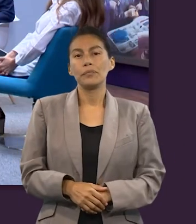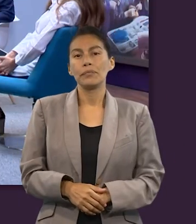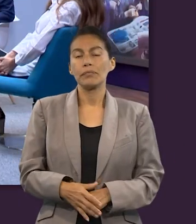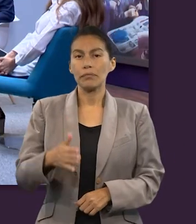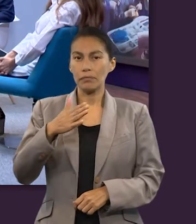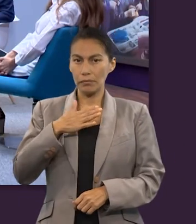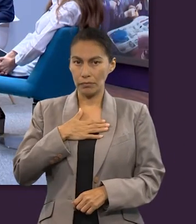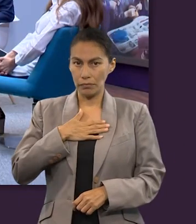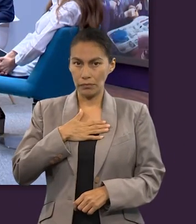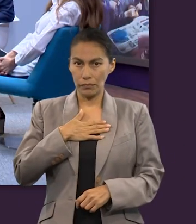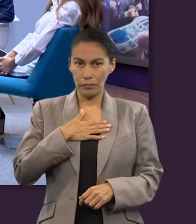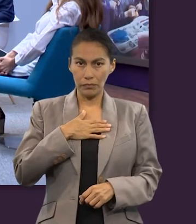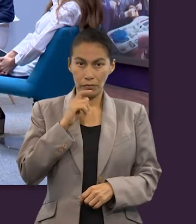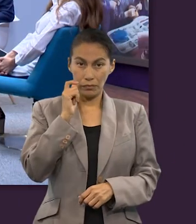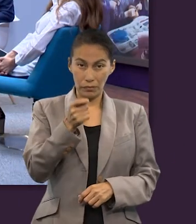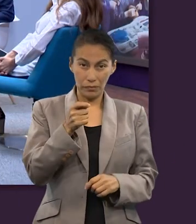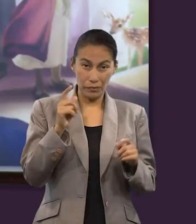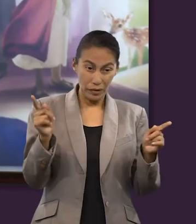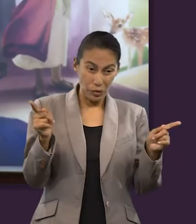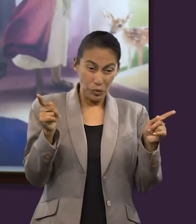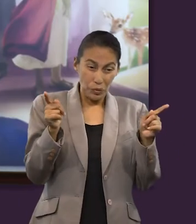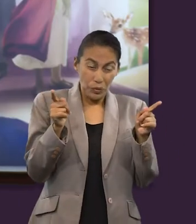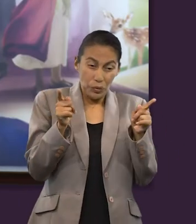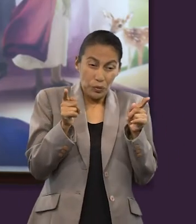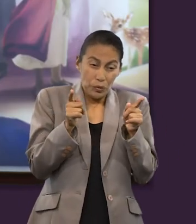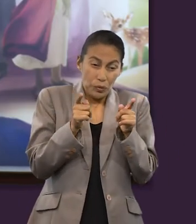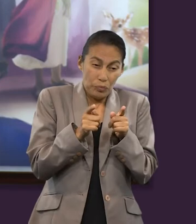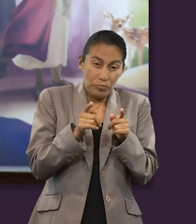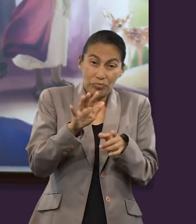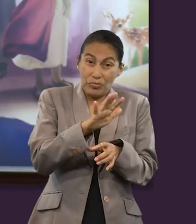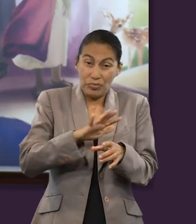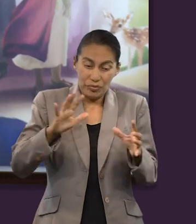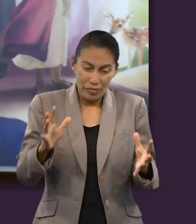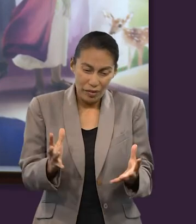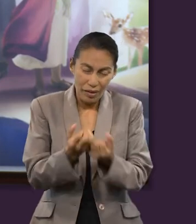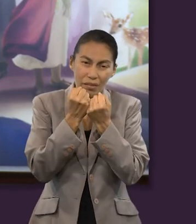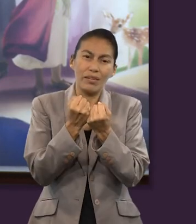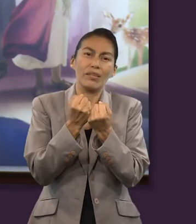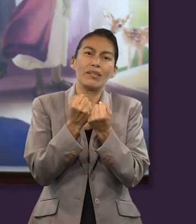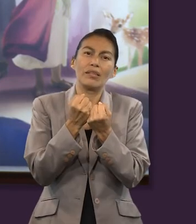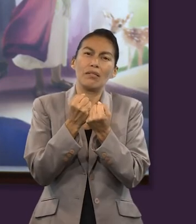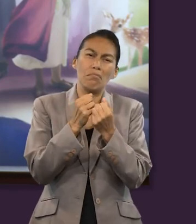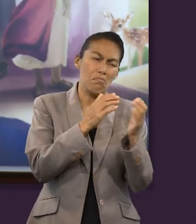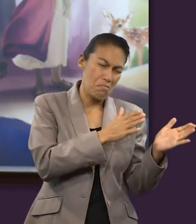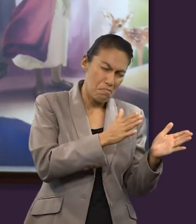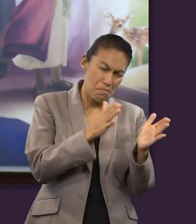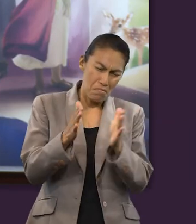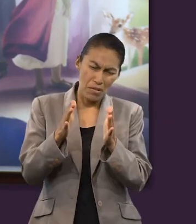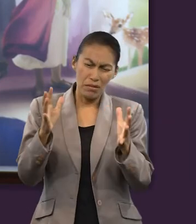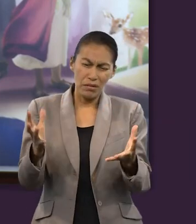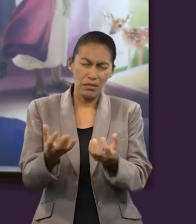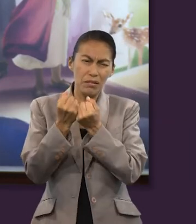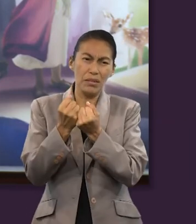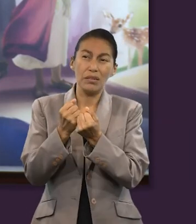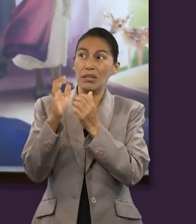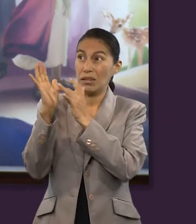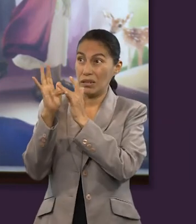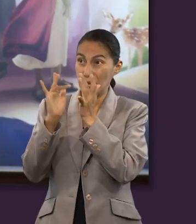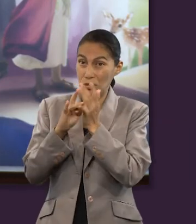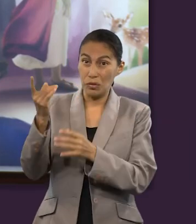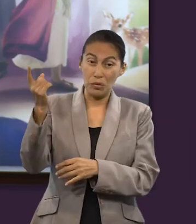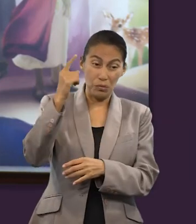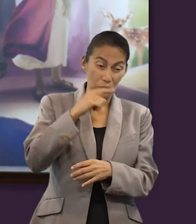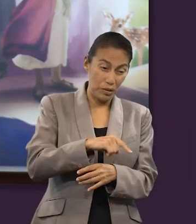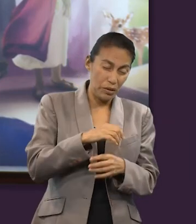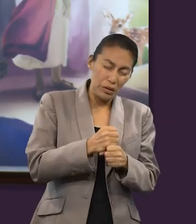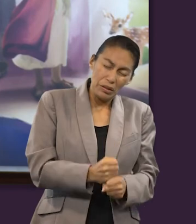representan el resumen de toda la redención, de todo el plan de salvación, de su